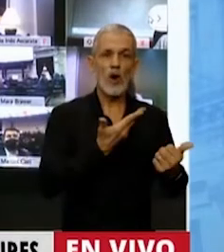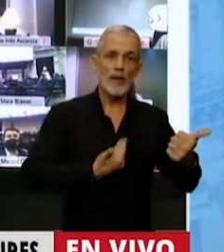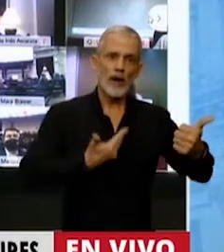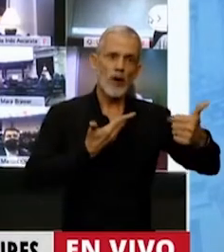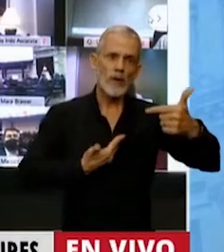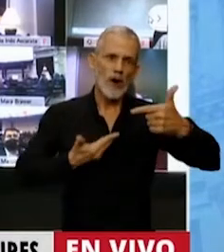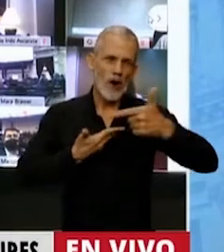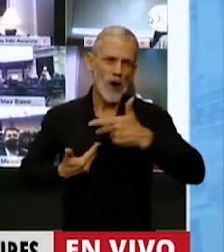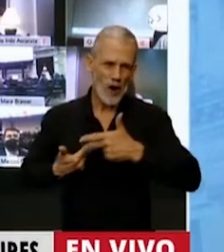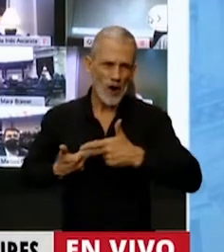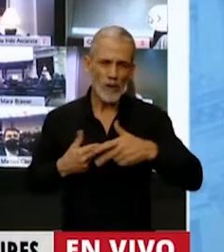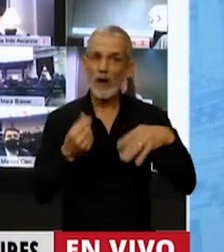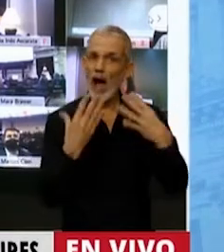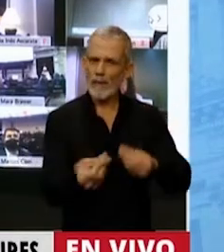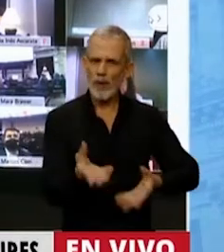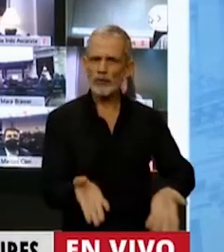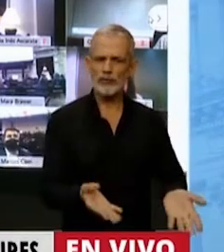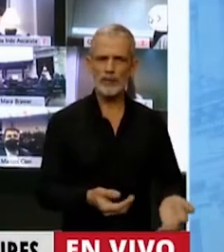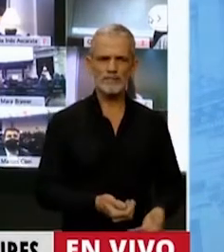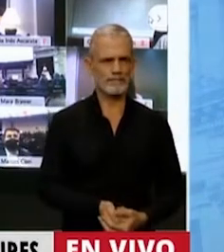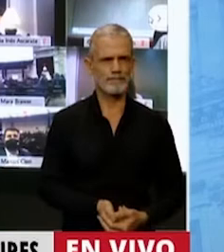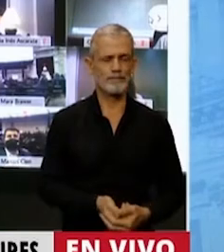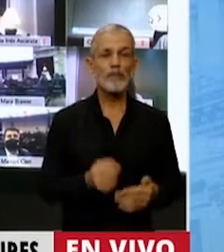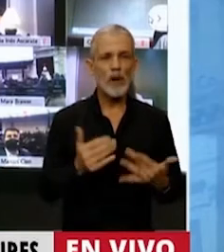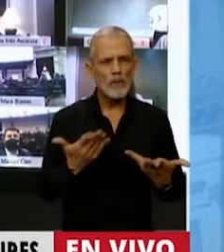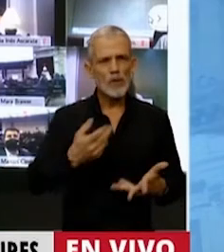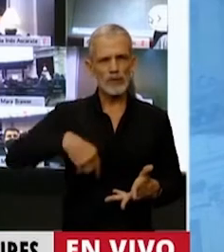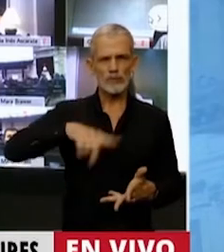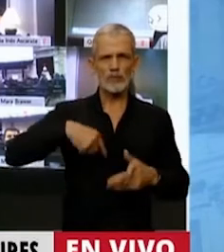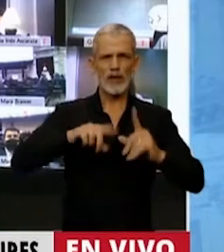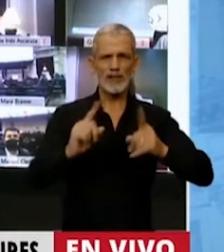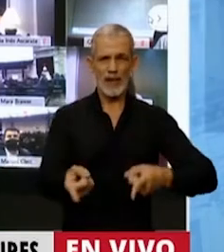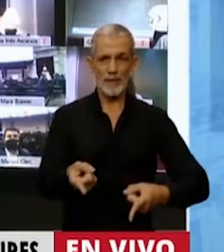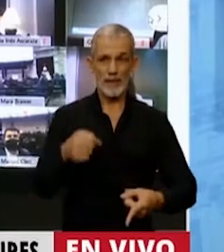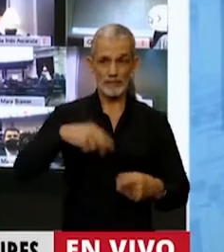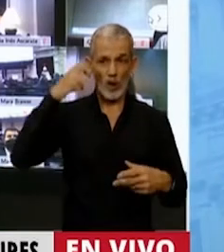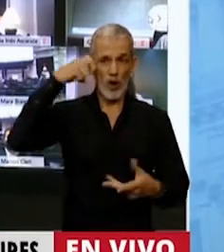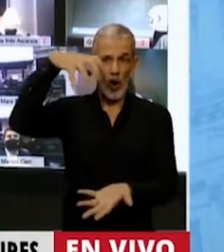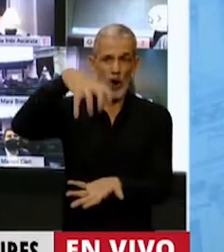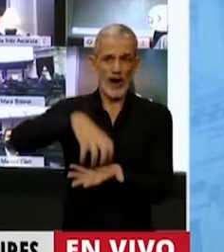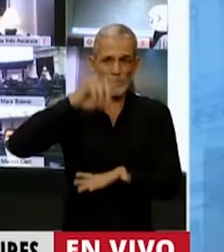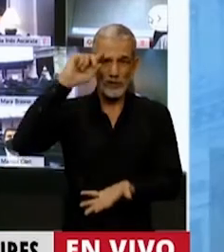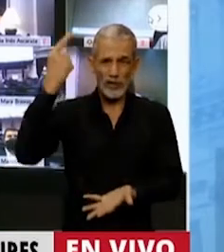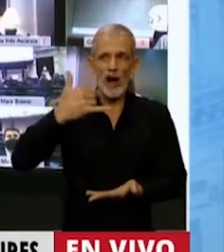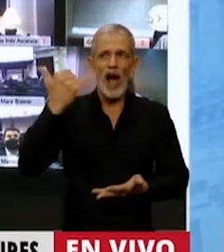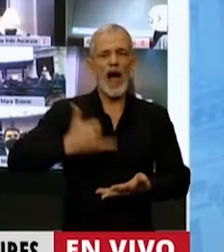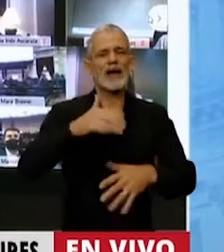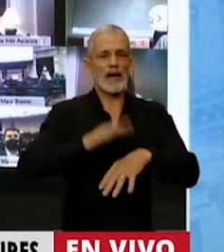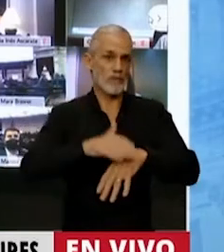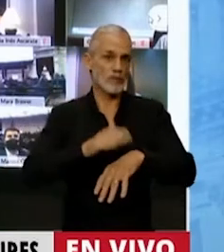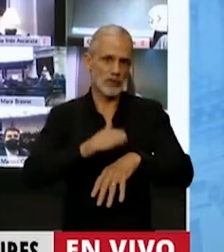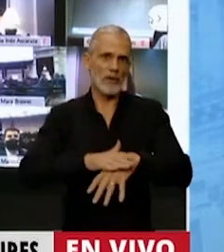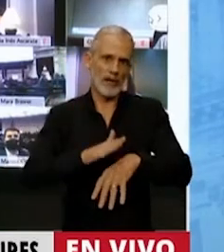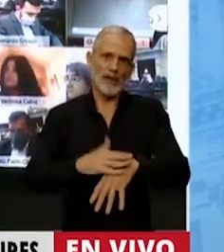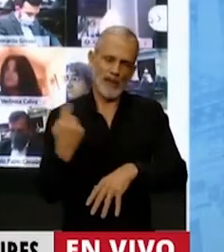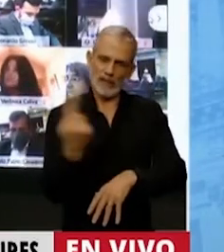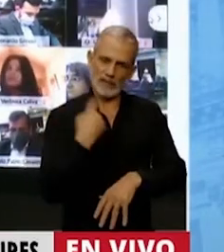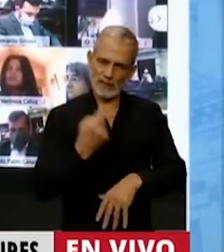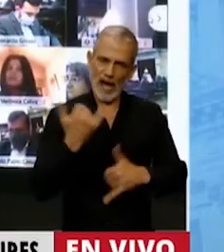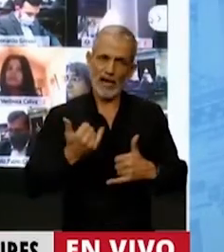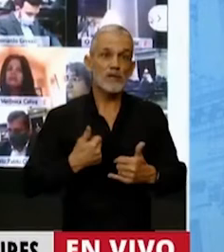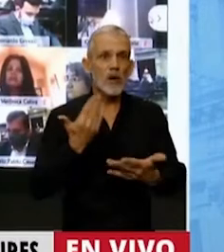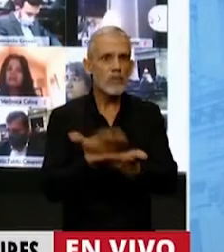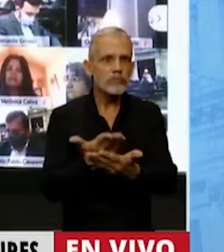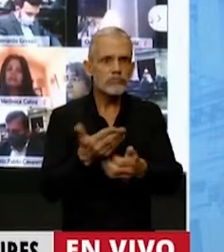gobiernos han apoyado y apoyan. Por eso también este Congreso Nacional tiene responsabilidades, aquí hemos